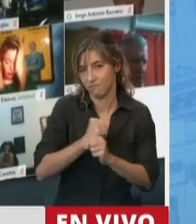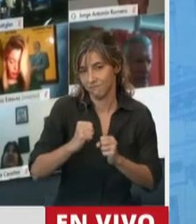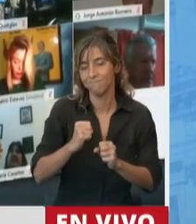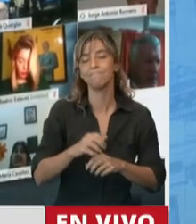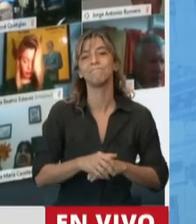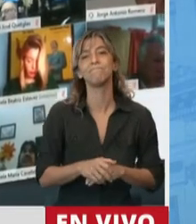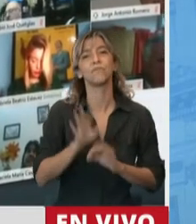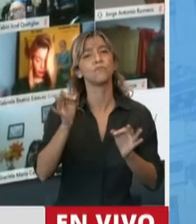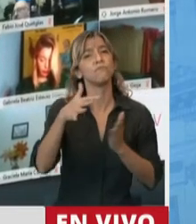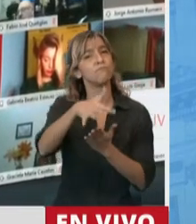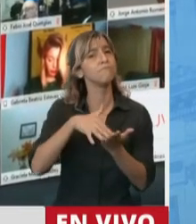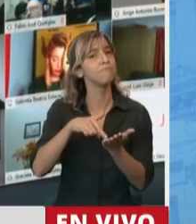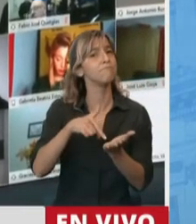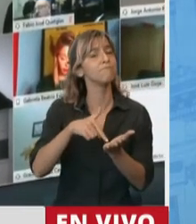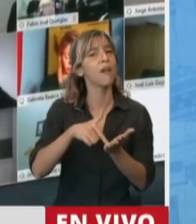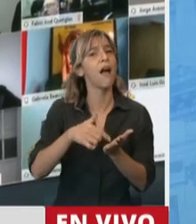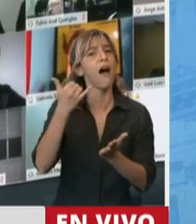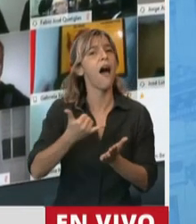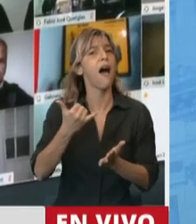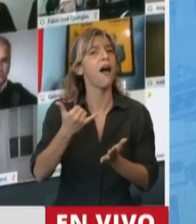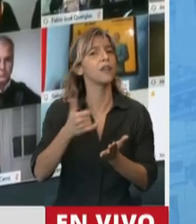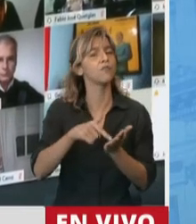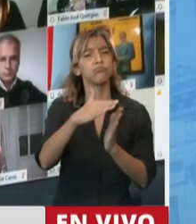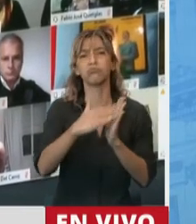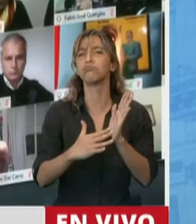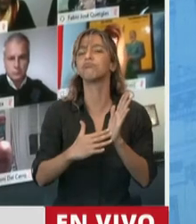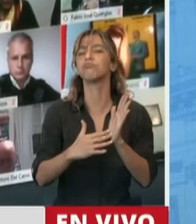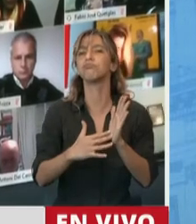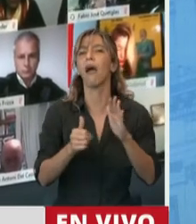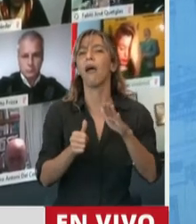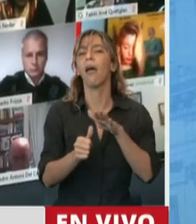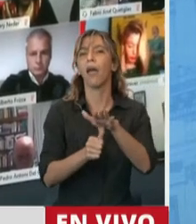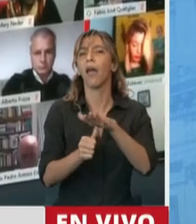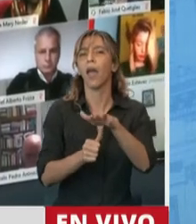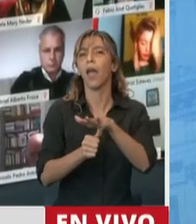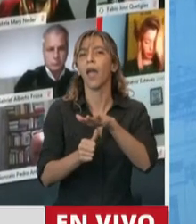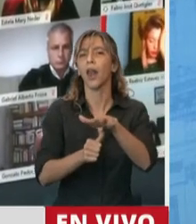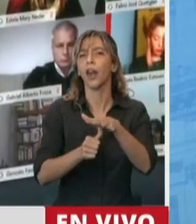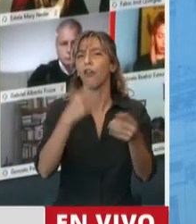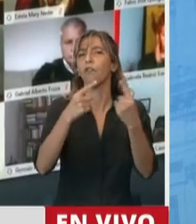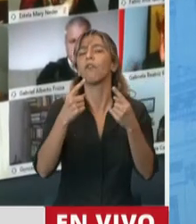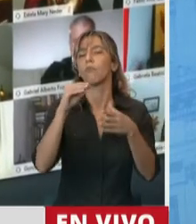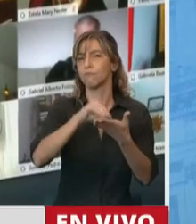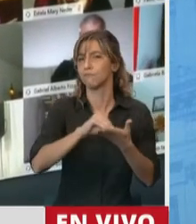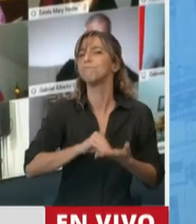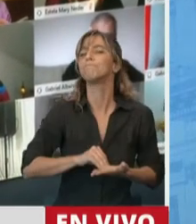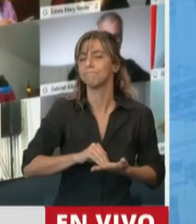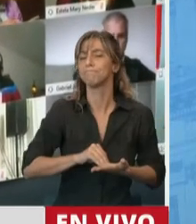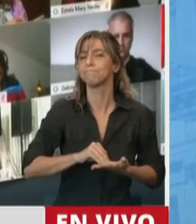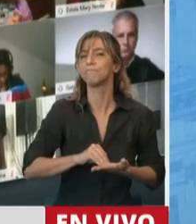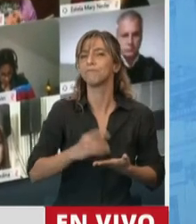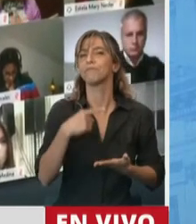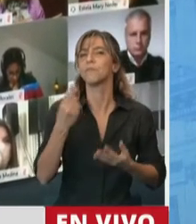perspectiva de género. Creo que empezamos a trabajar en todas estas leyes